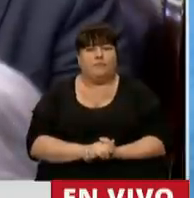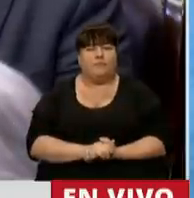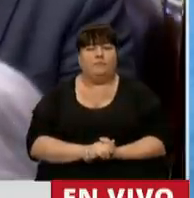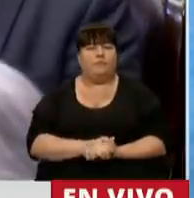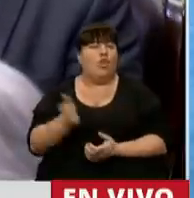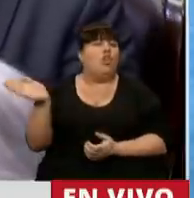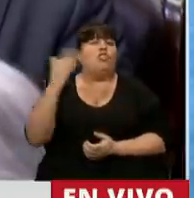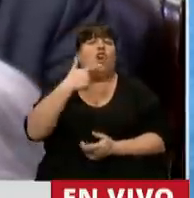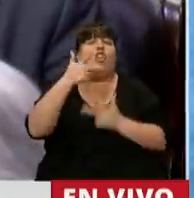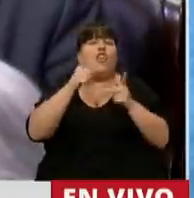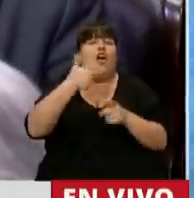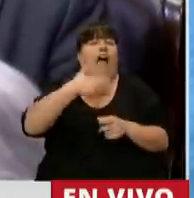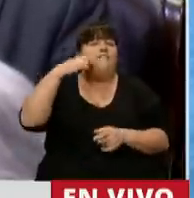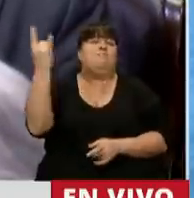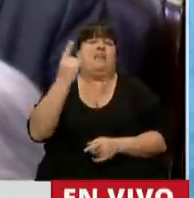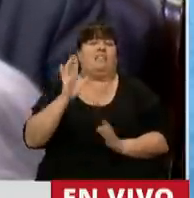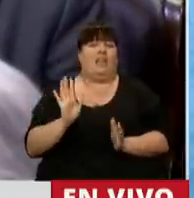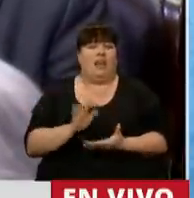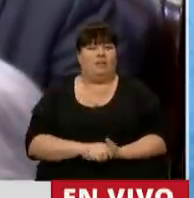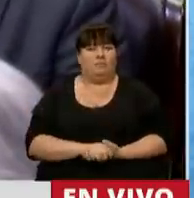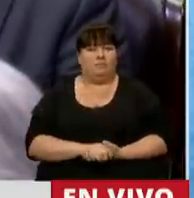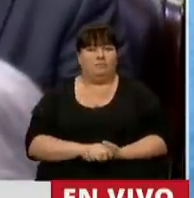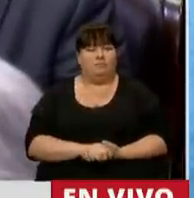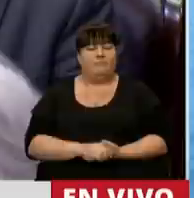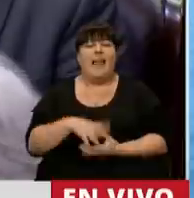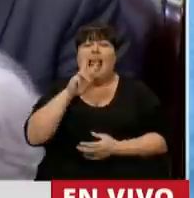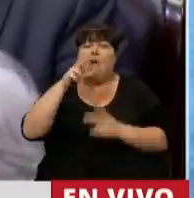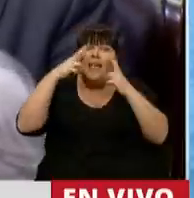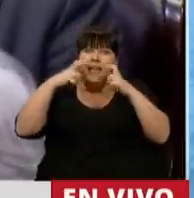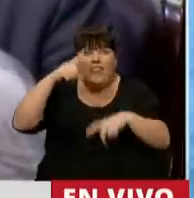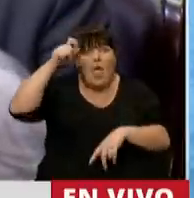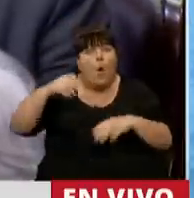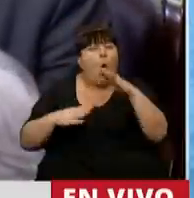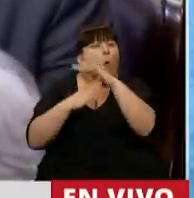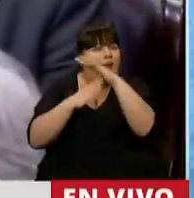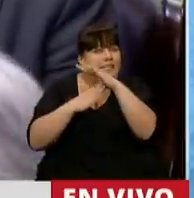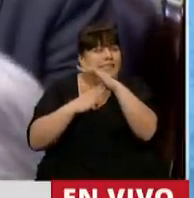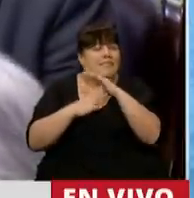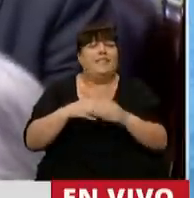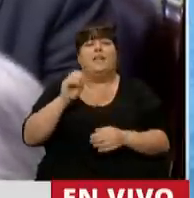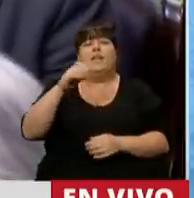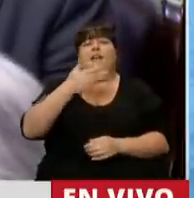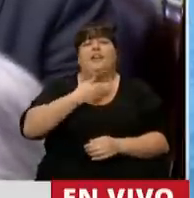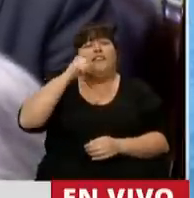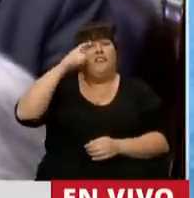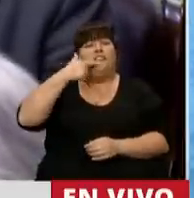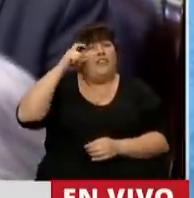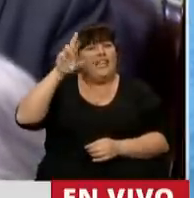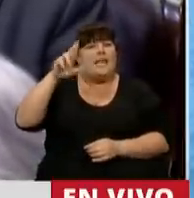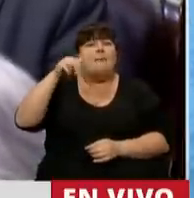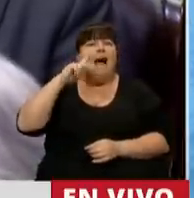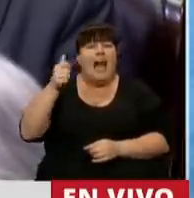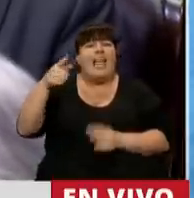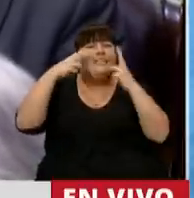Que todo lo que había dicho la AFIP era mentira. La perita de la corte, la señora Féser María Leonora,